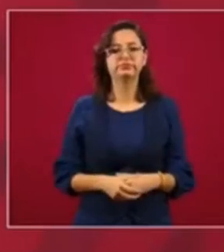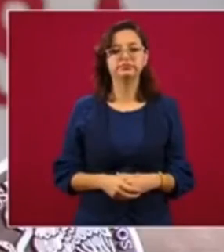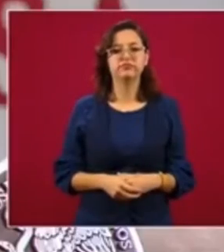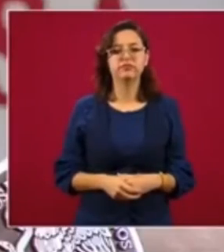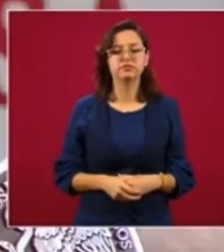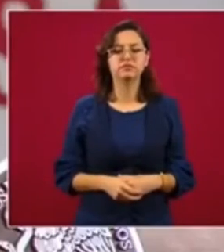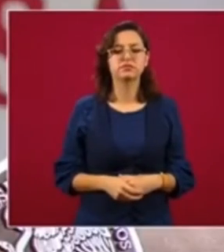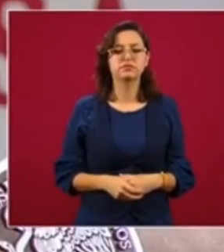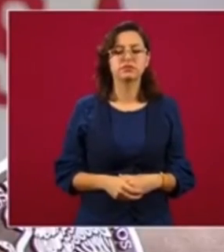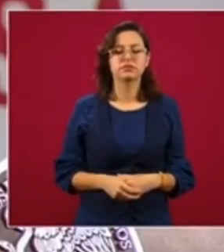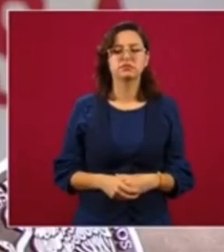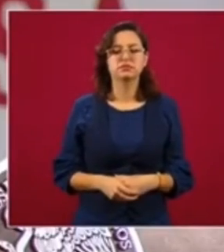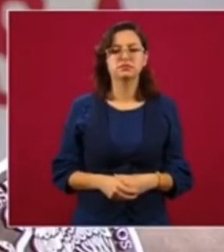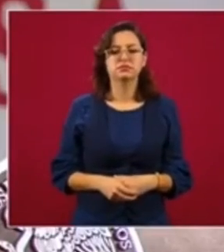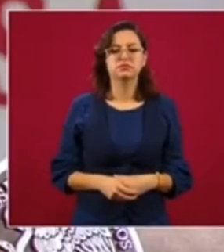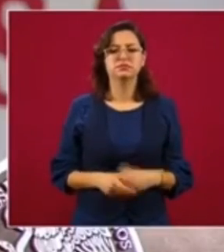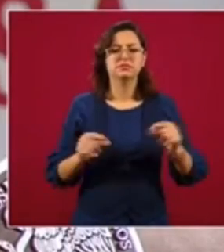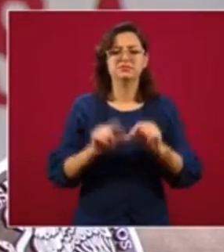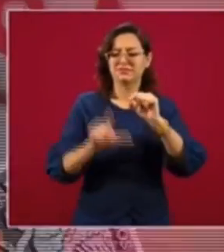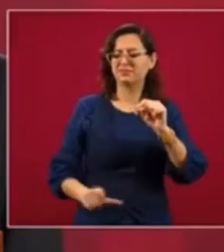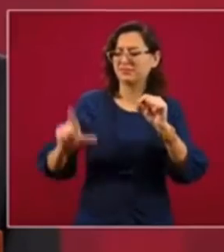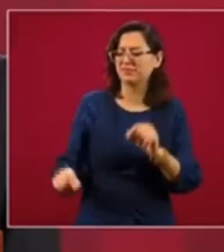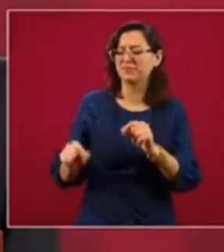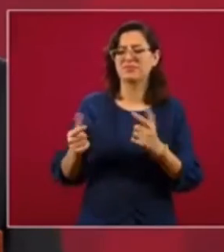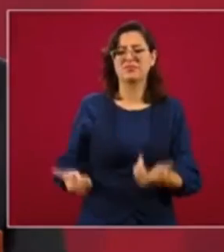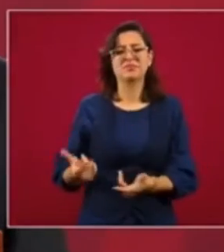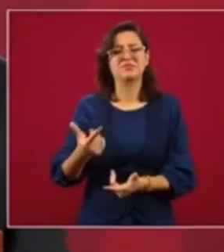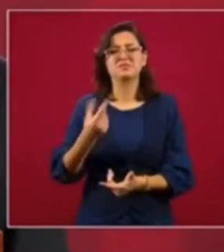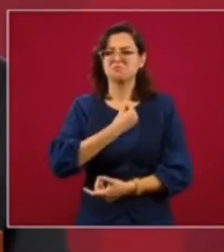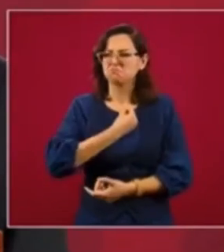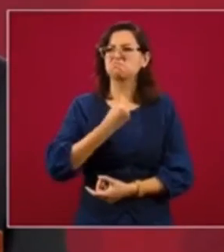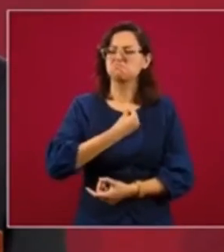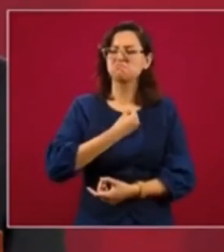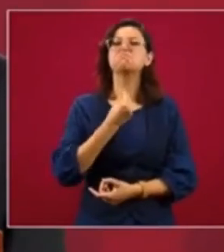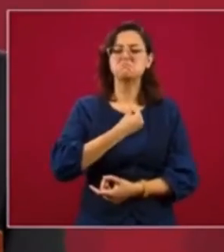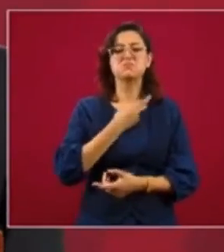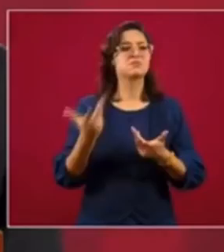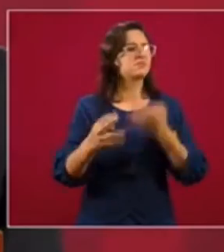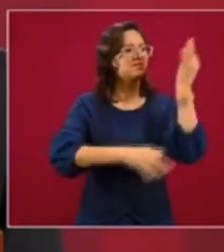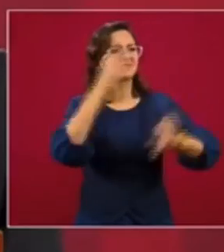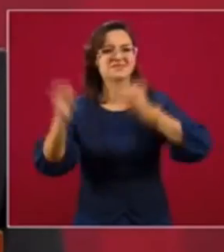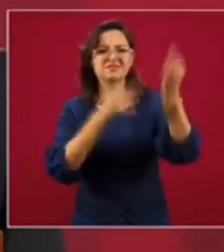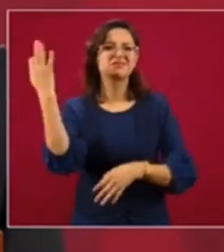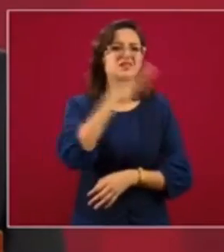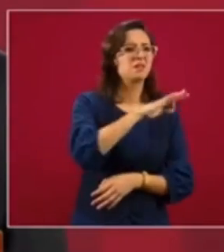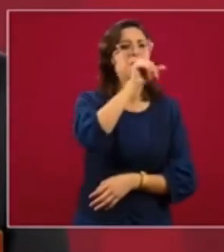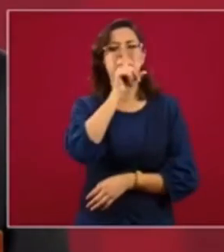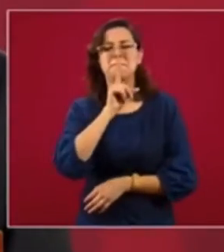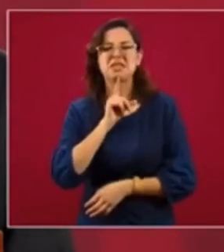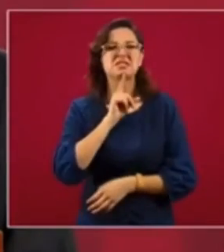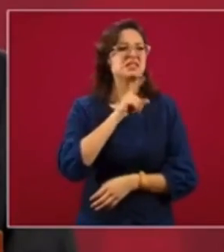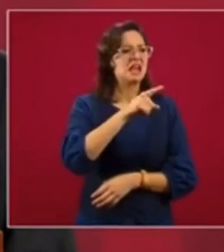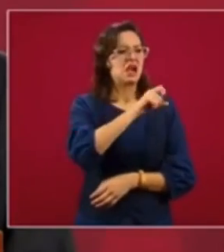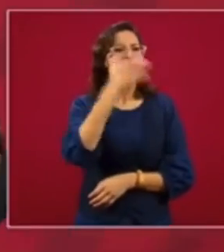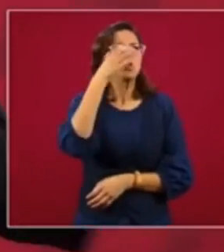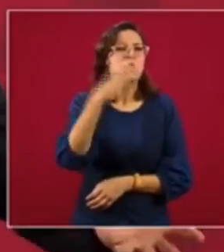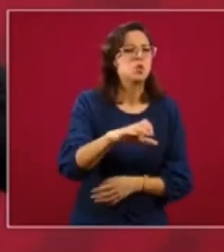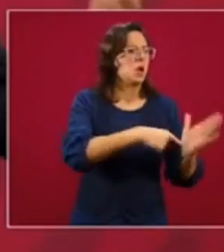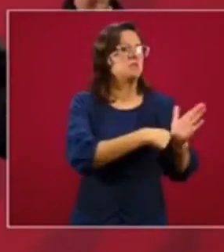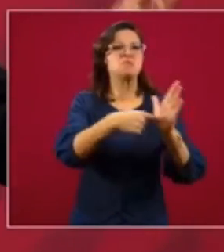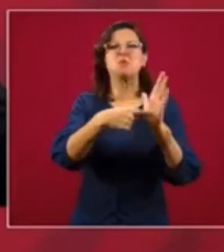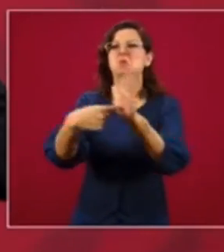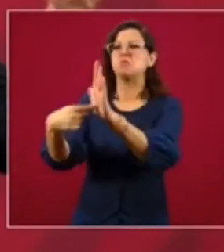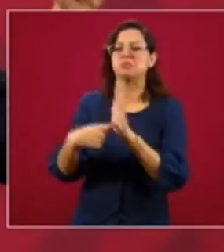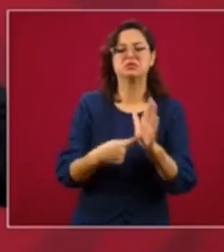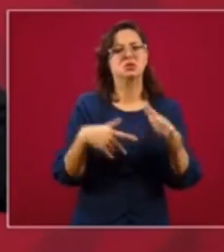Hemos resistido todas las campañas de desinformación, las noticias falsas, el amarillismo que